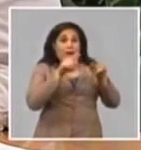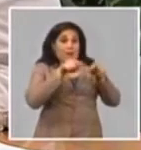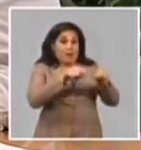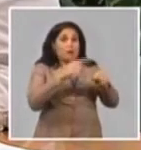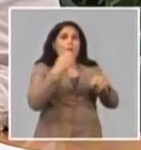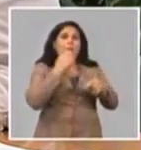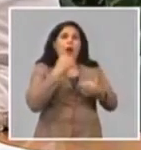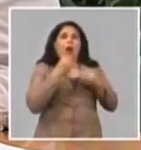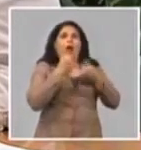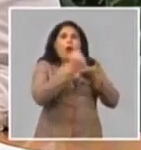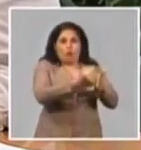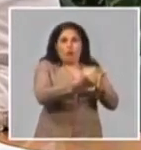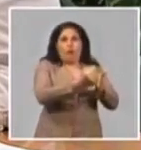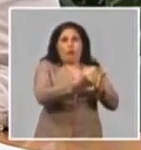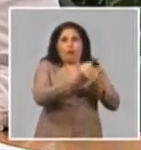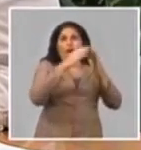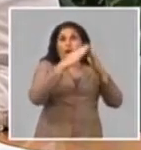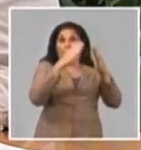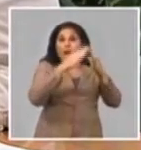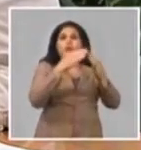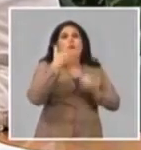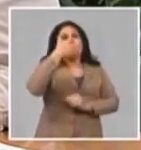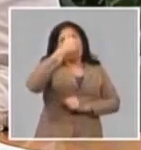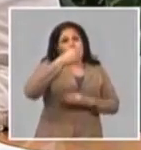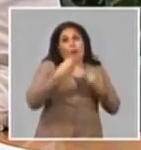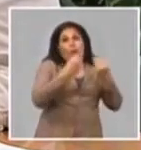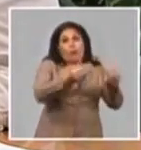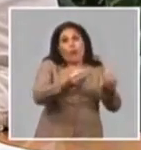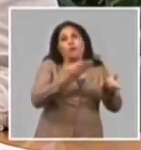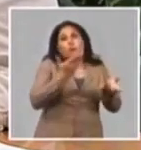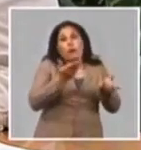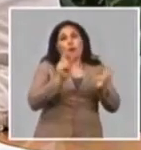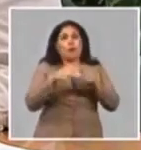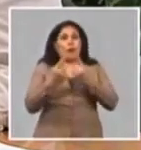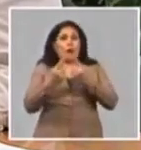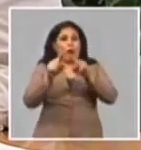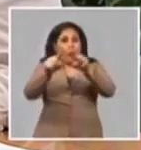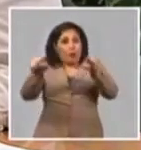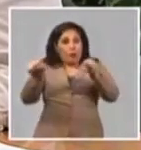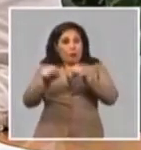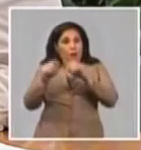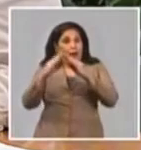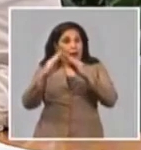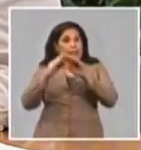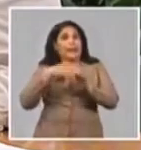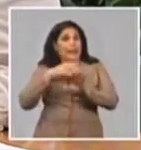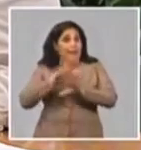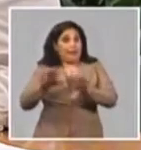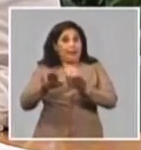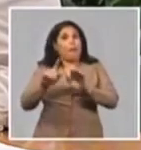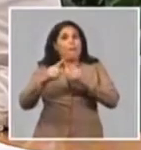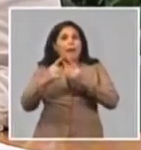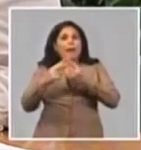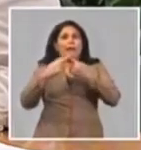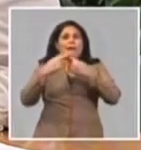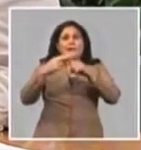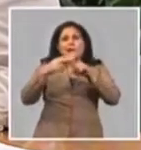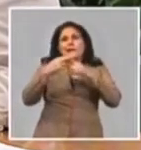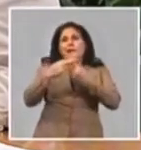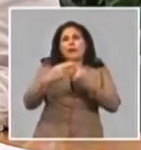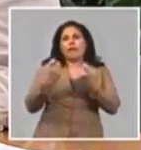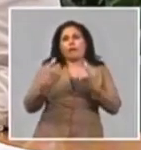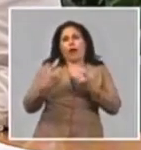ayuda a que se pueda disminuir o detener el deterioro de fondo